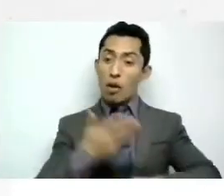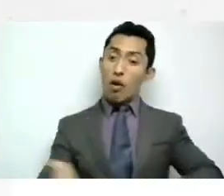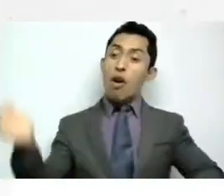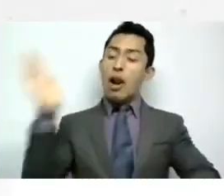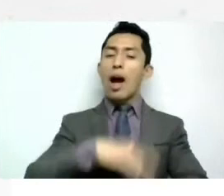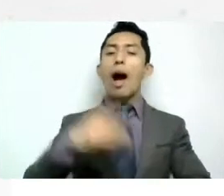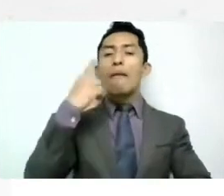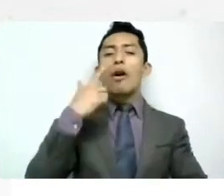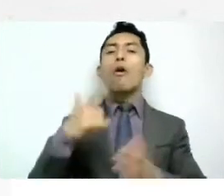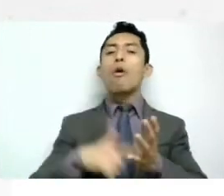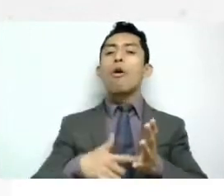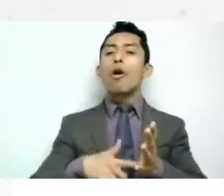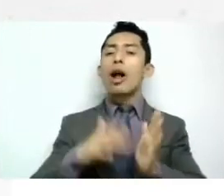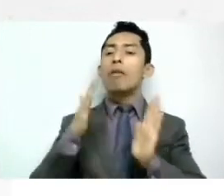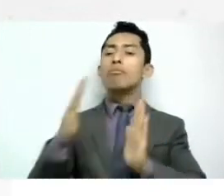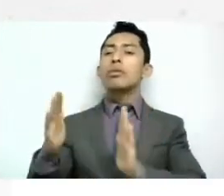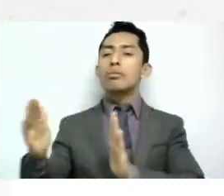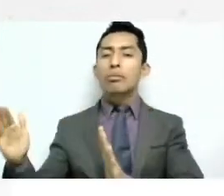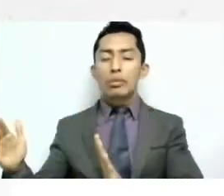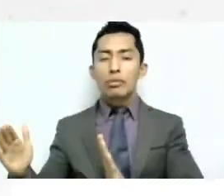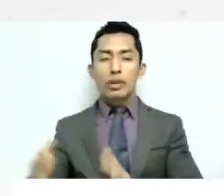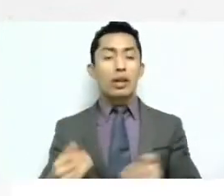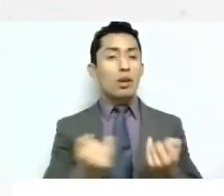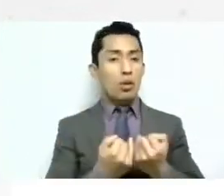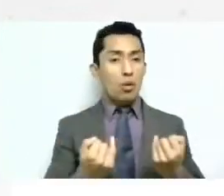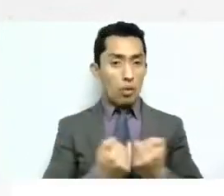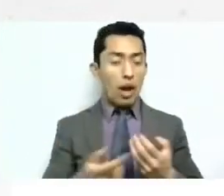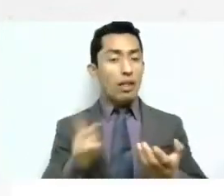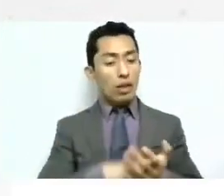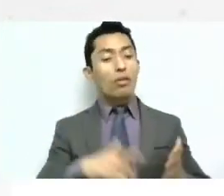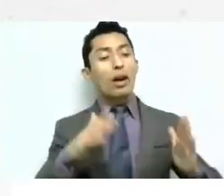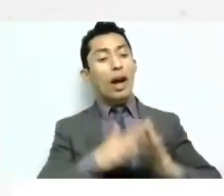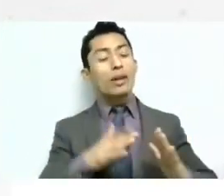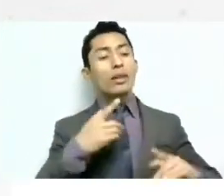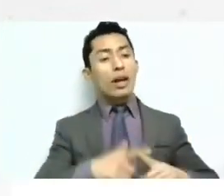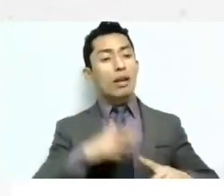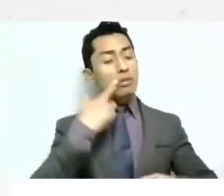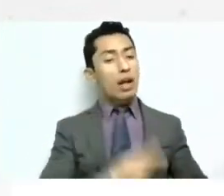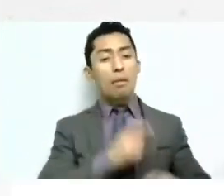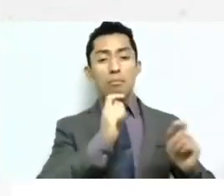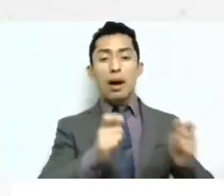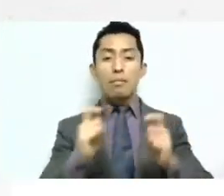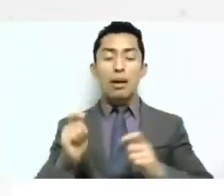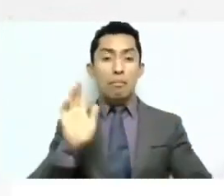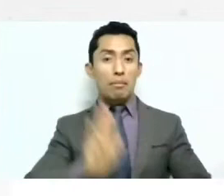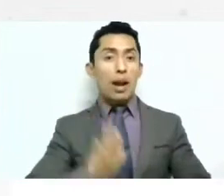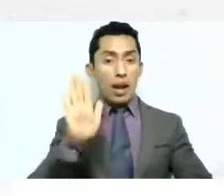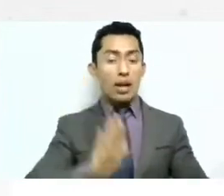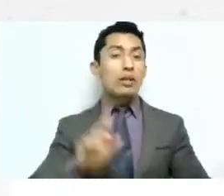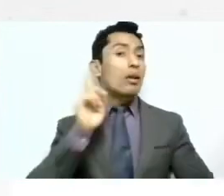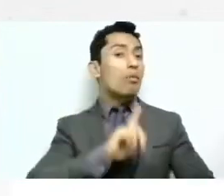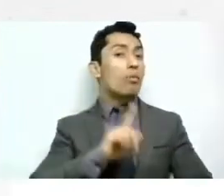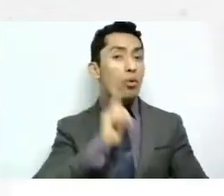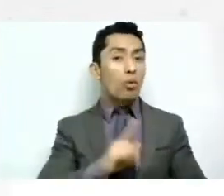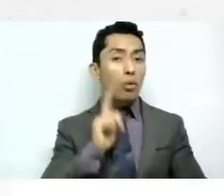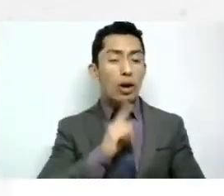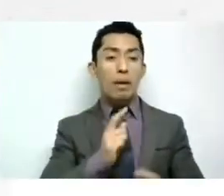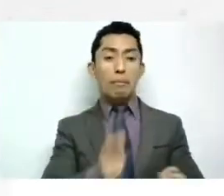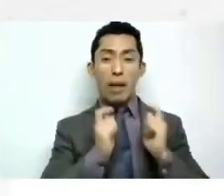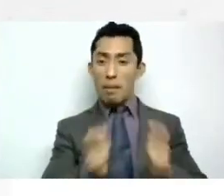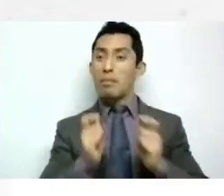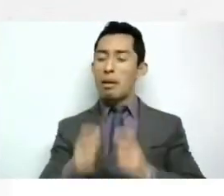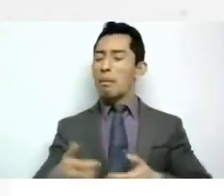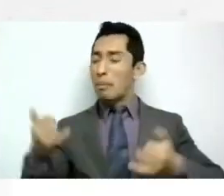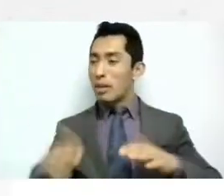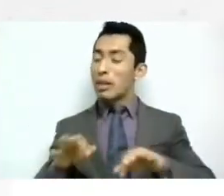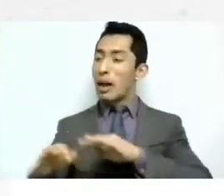cómo están distribuidas las labores del hogar porque parece entonces que las mujeres tendríamos una carga de nunca acabar trabajo en la